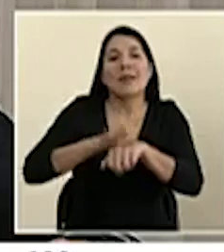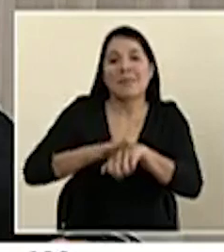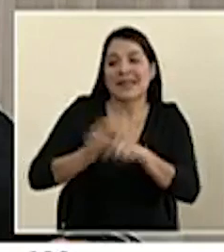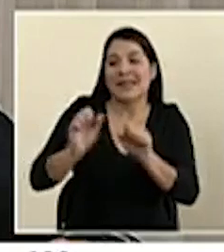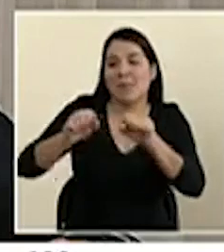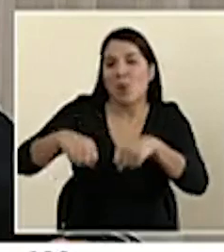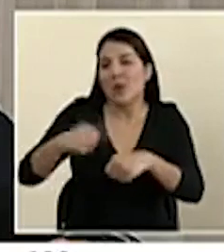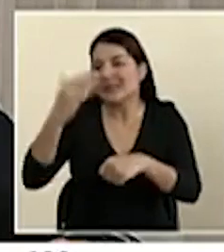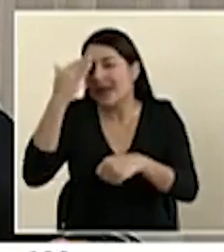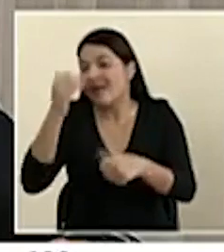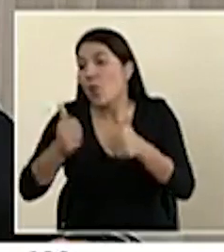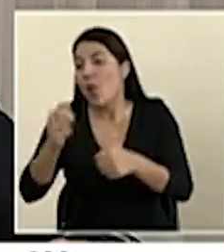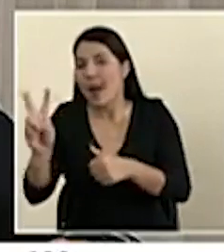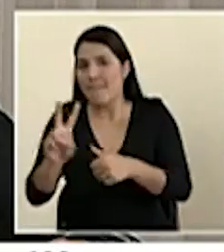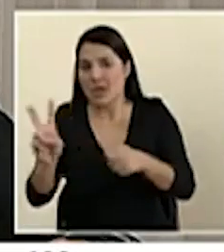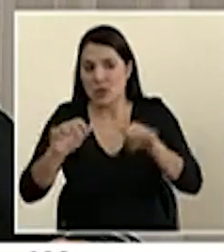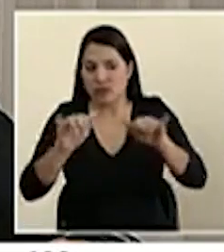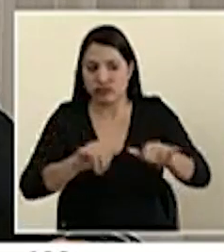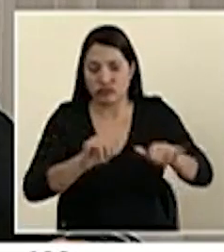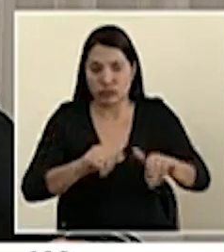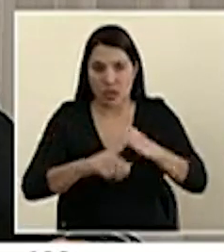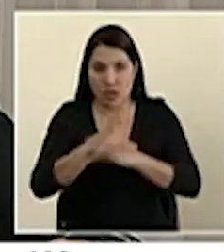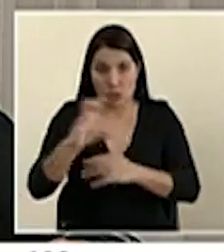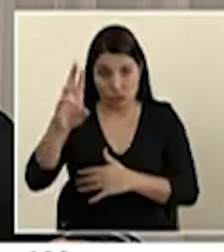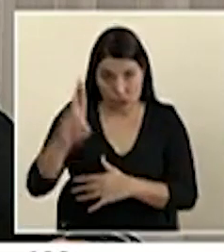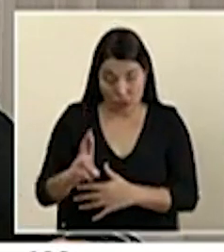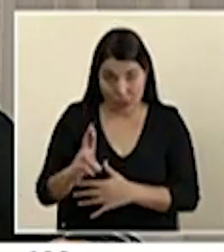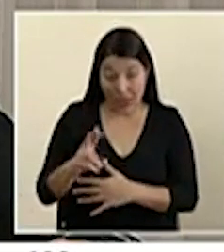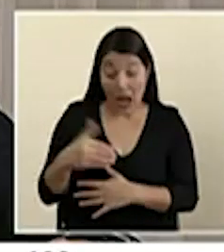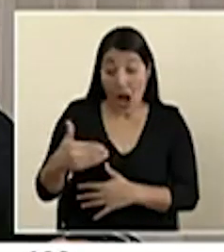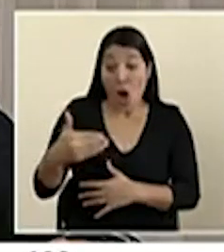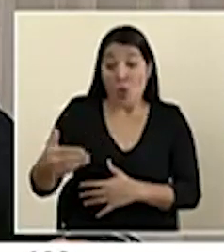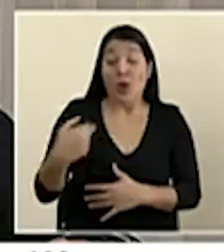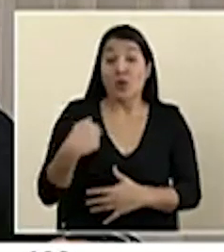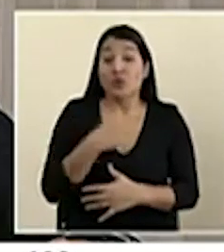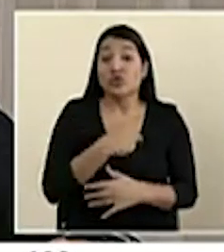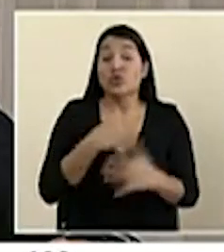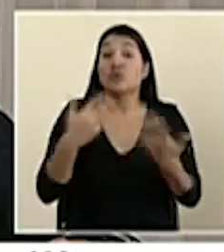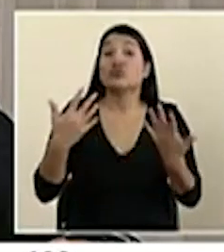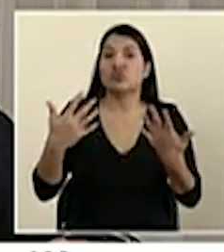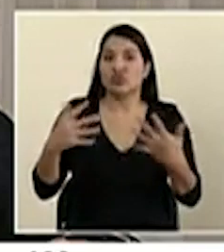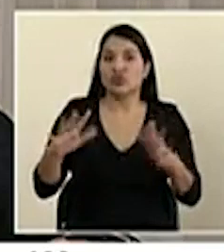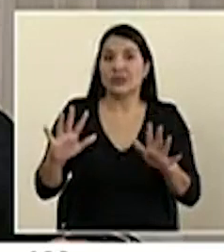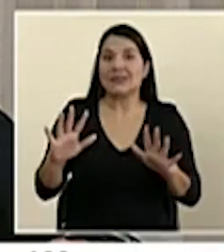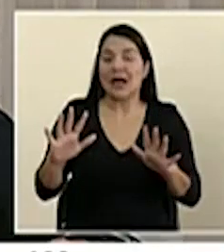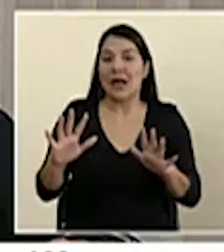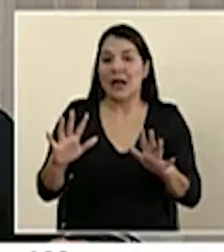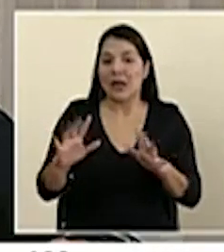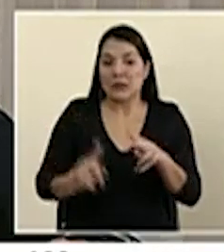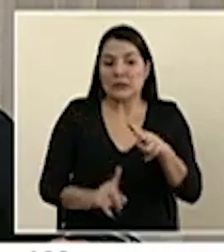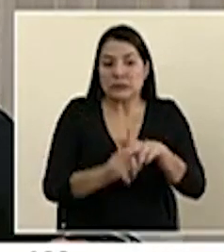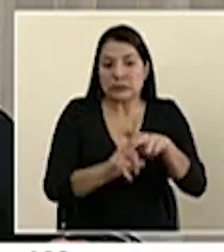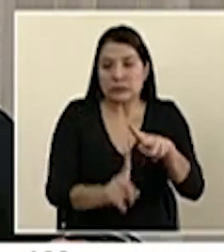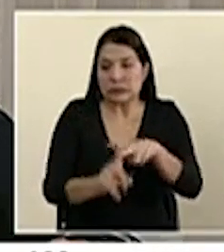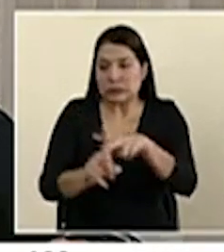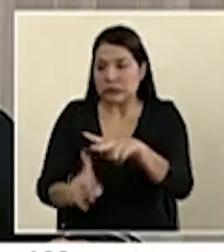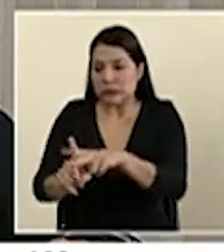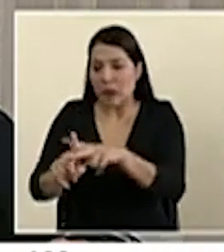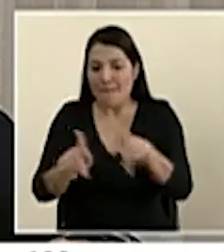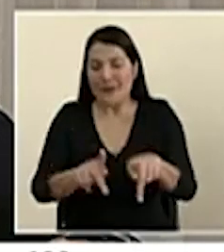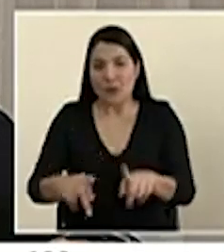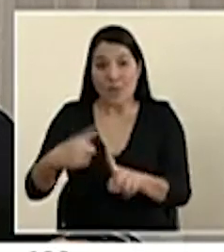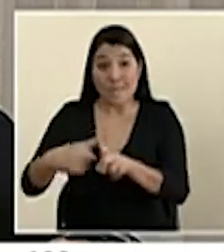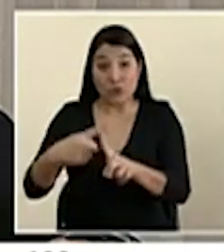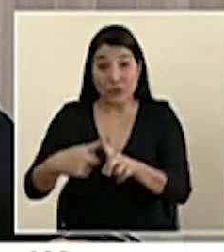en la detección de esos casos que están en esas unidades sentinela en todo el país, inmediatamente nos alerta que habría